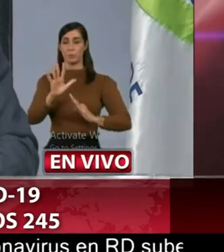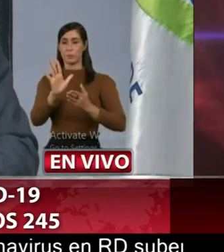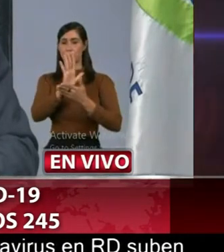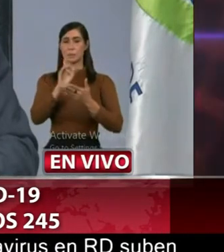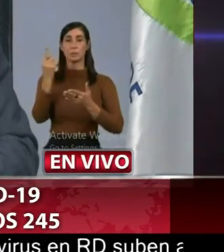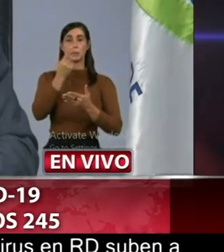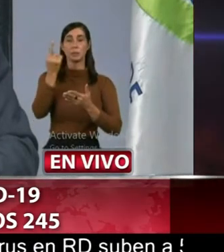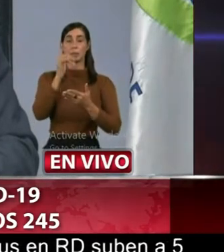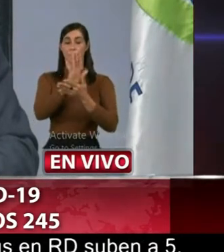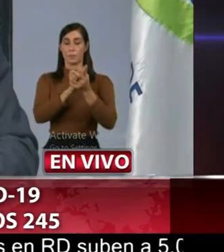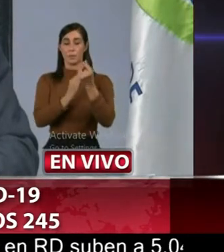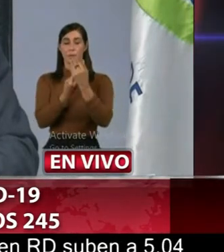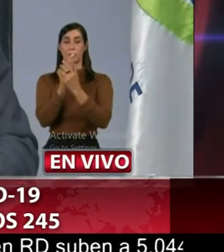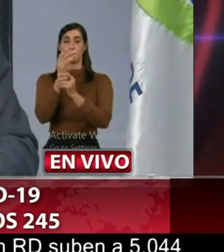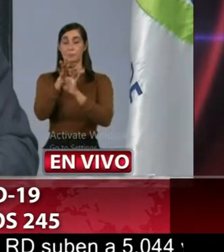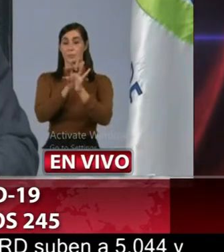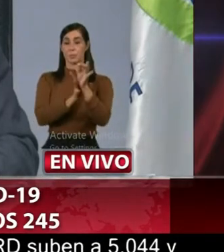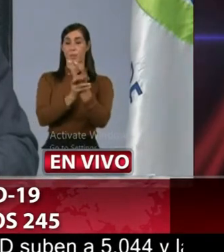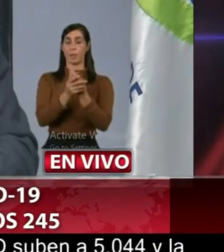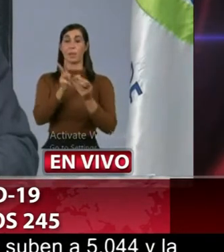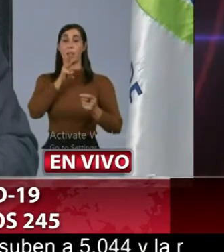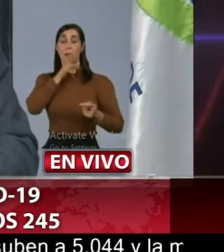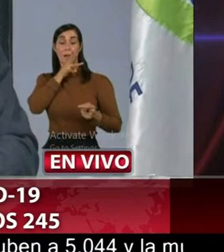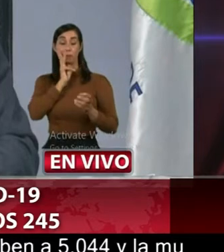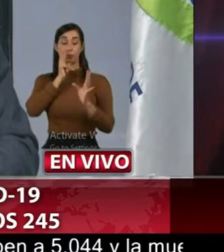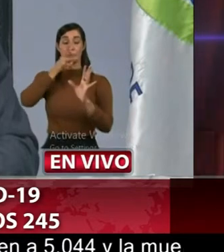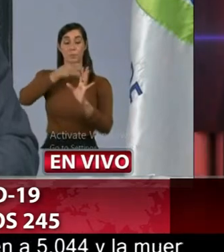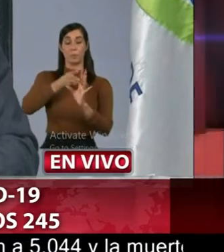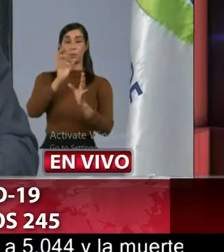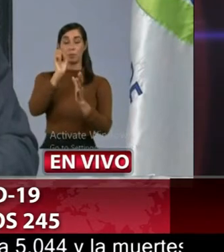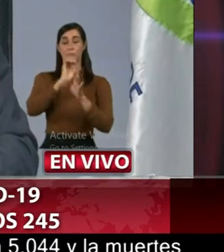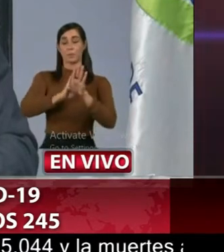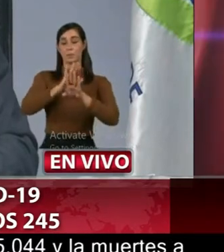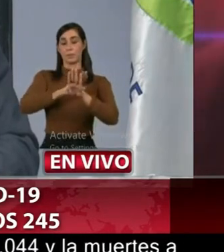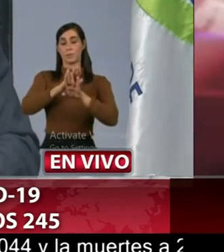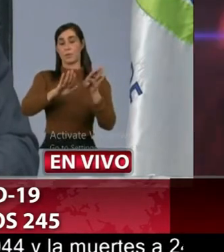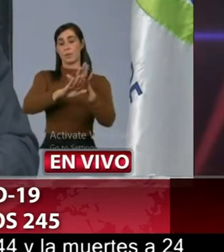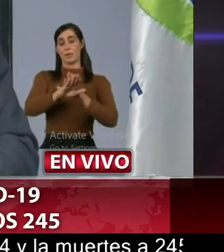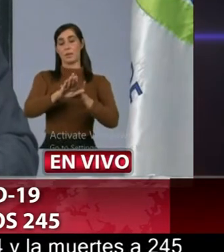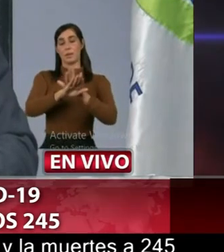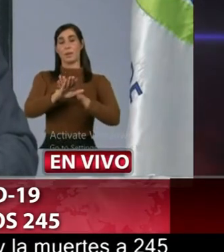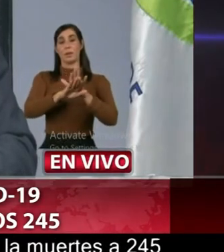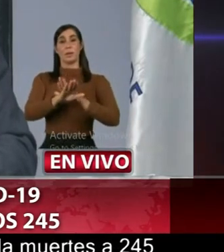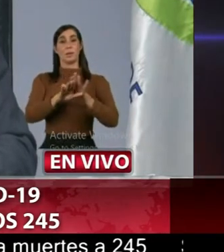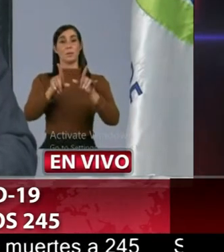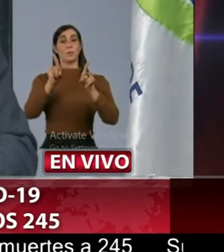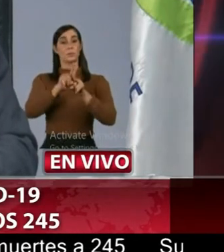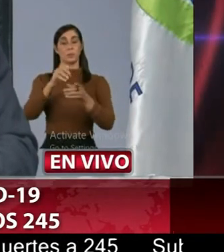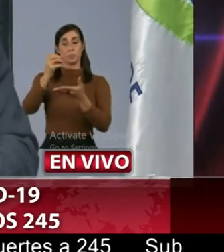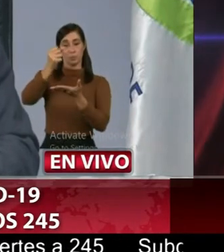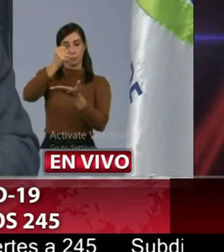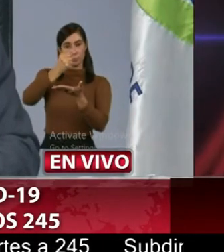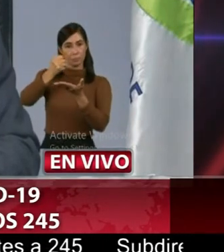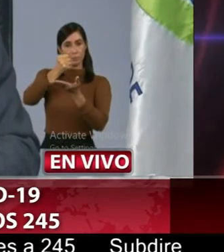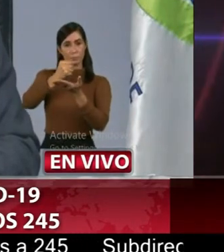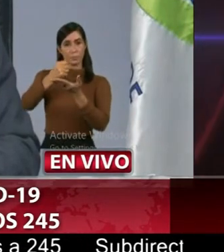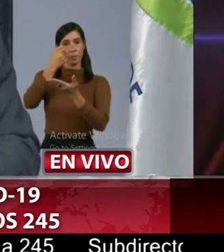frecuente de las manos con agua y jabón y en su defecto con gel